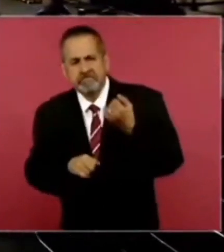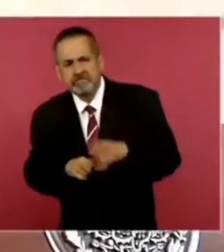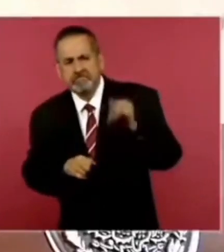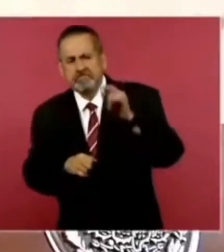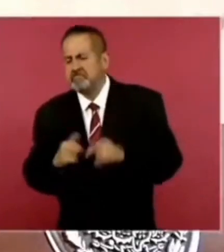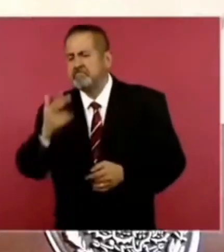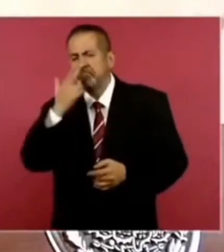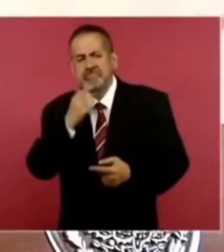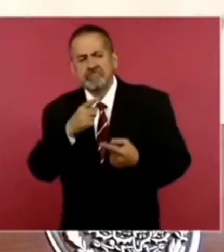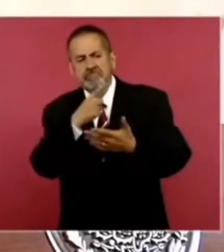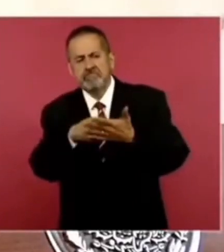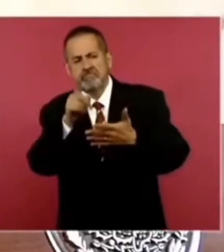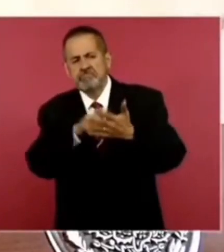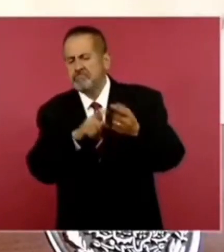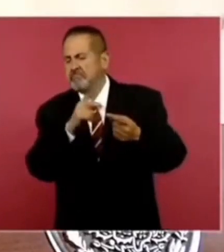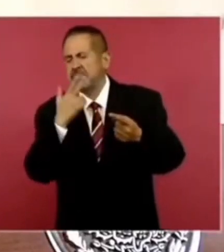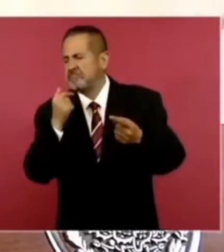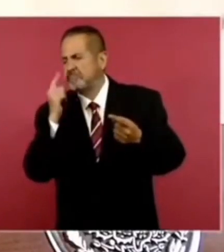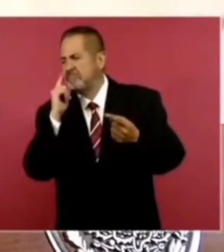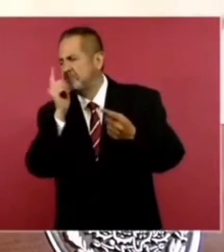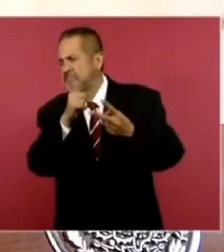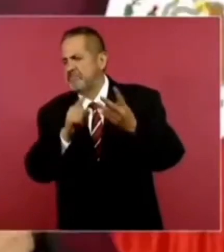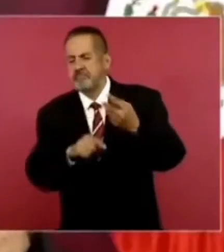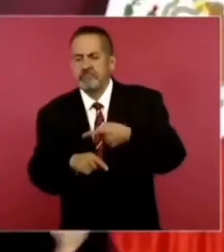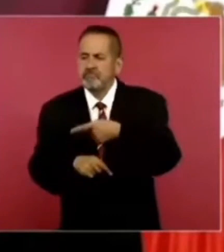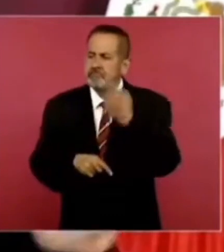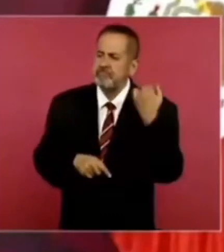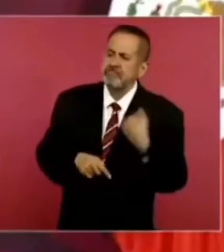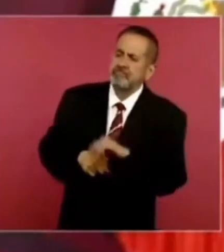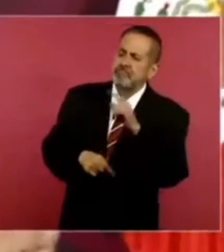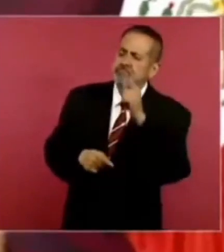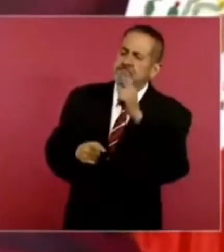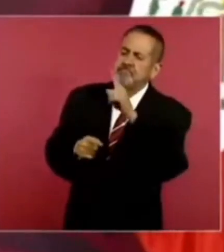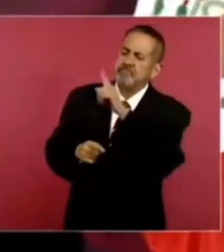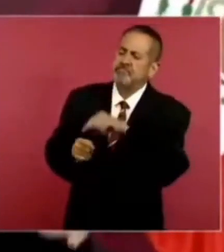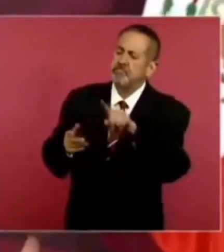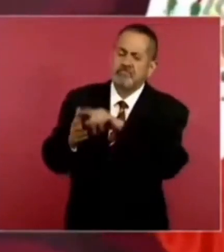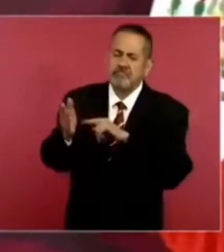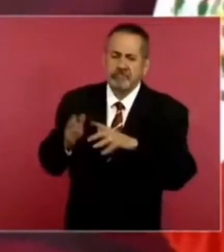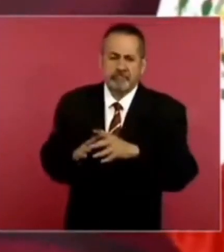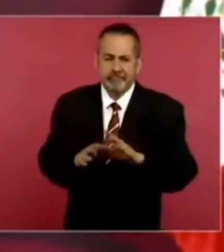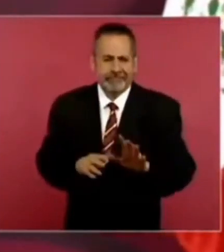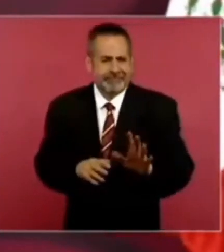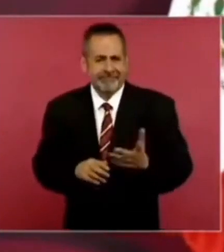alguien, ganarles, como se dice, en la mesa.